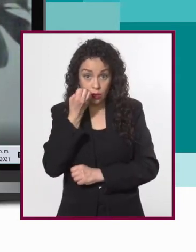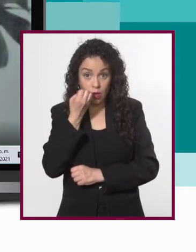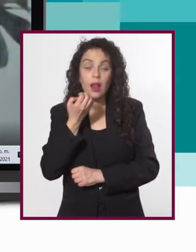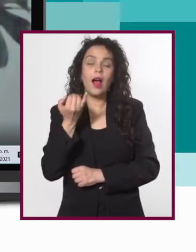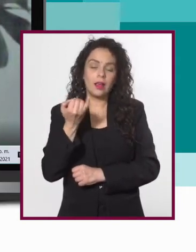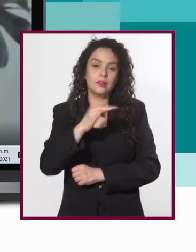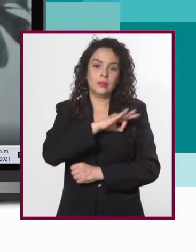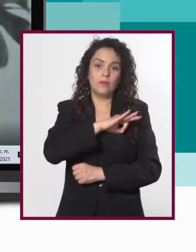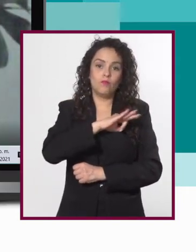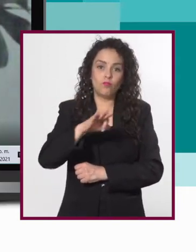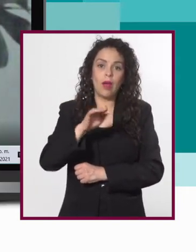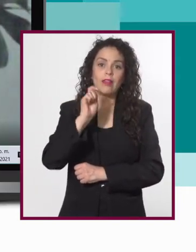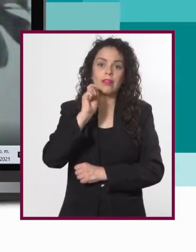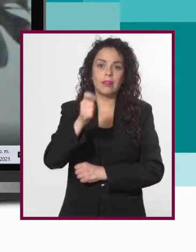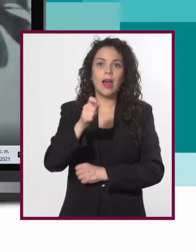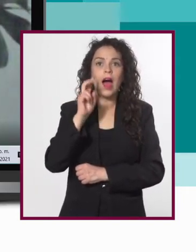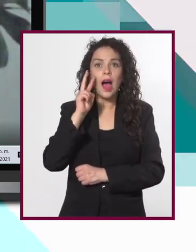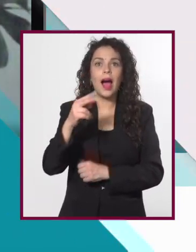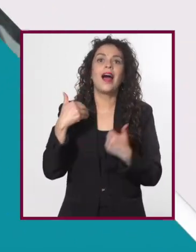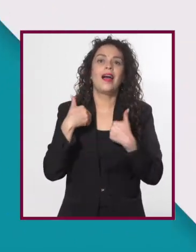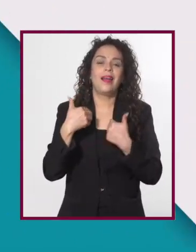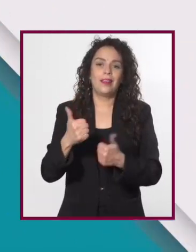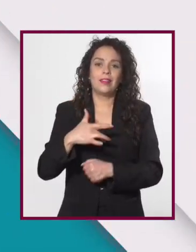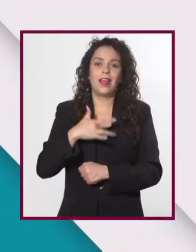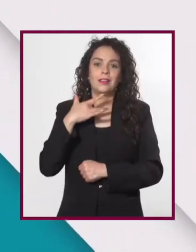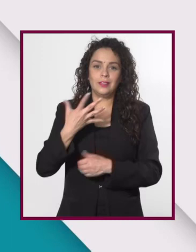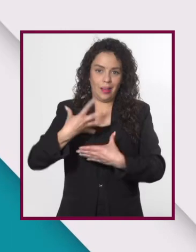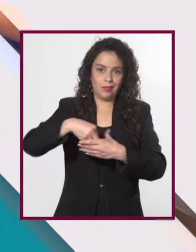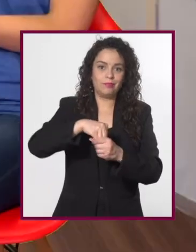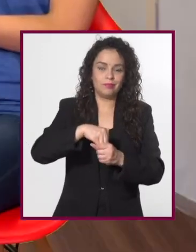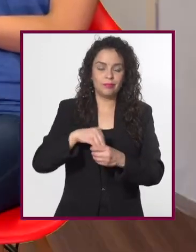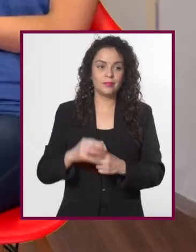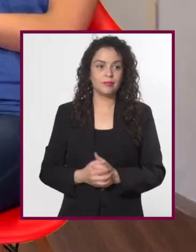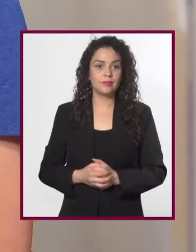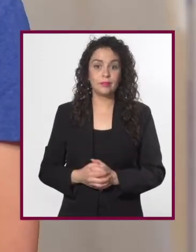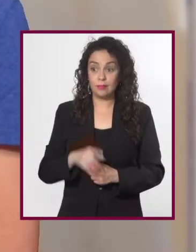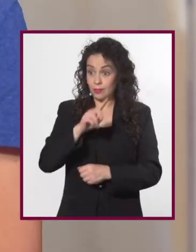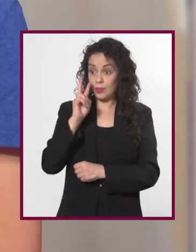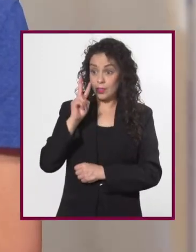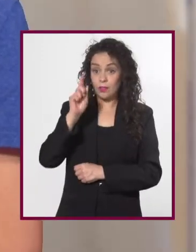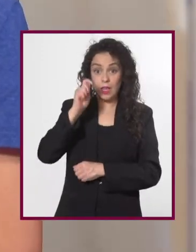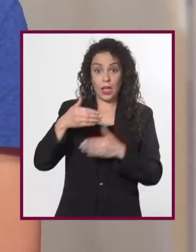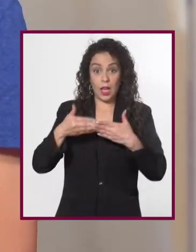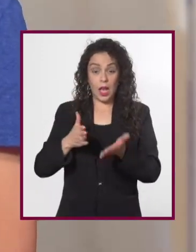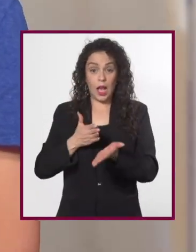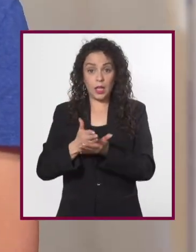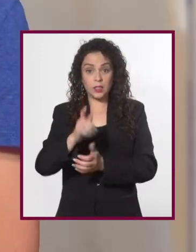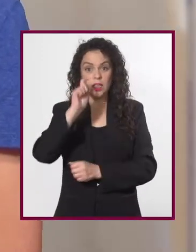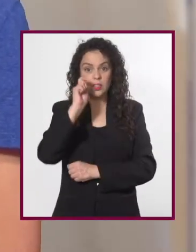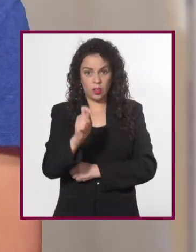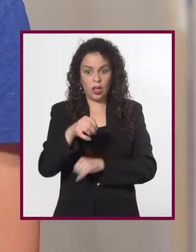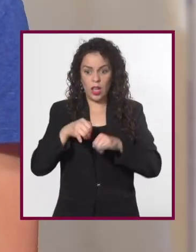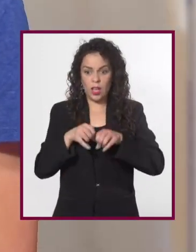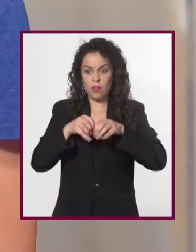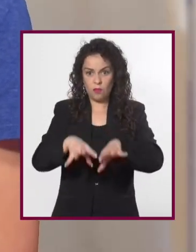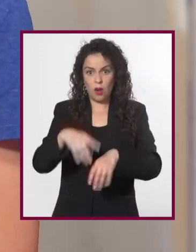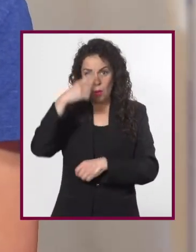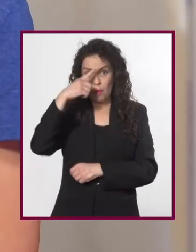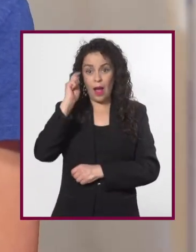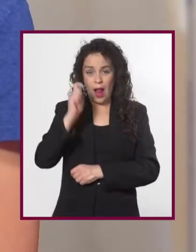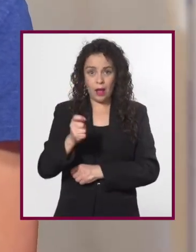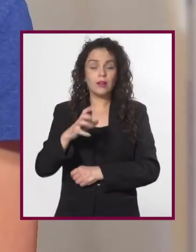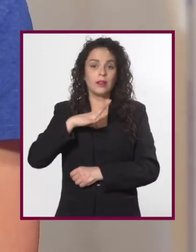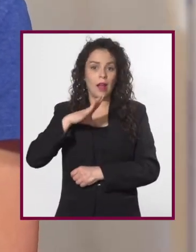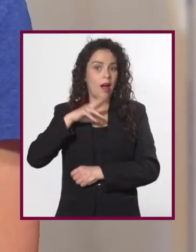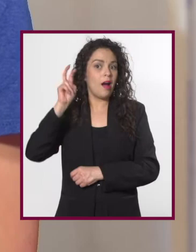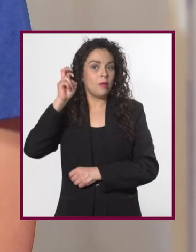puedan estar más integrados. Como verás, el acceso a los contenidos audiovisuales es un tema importante